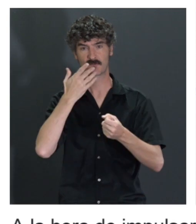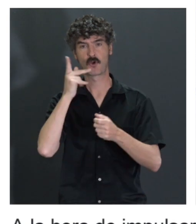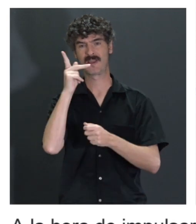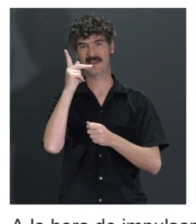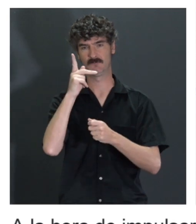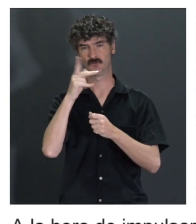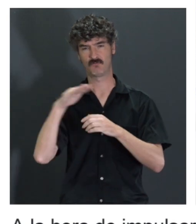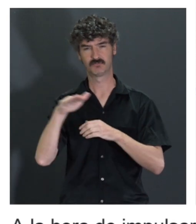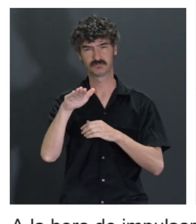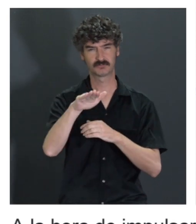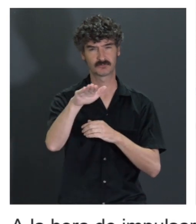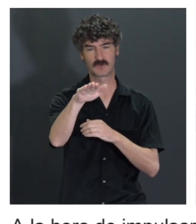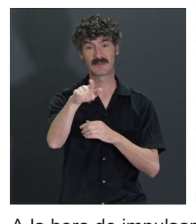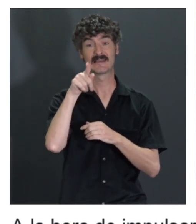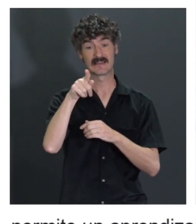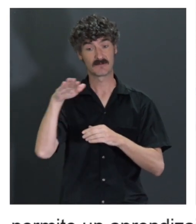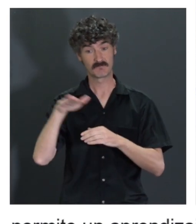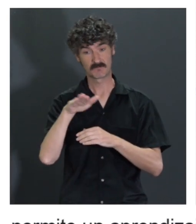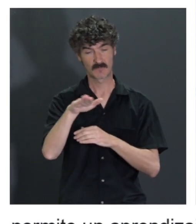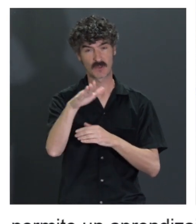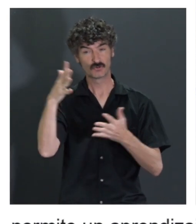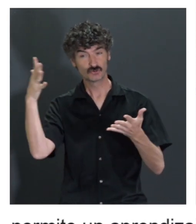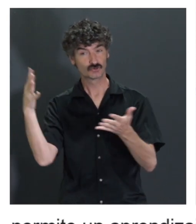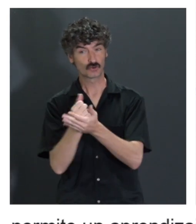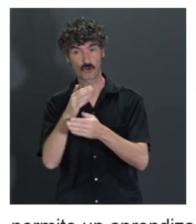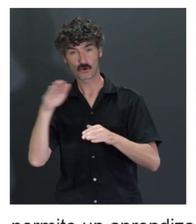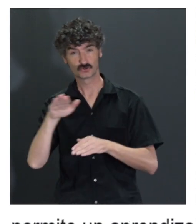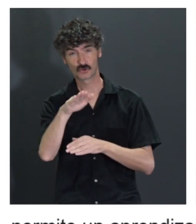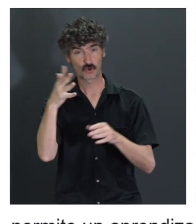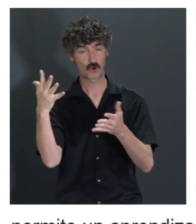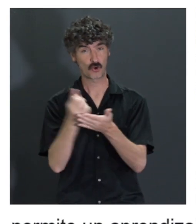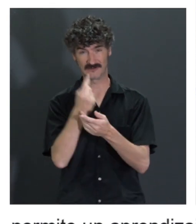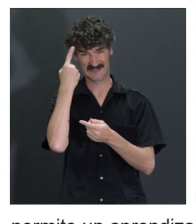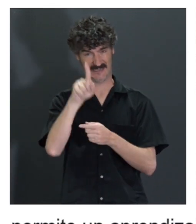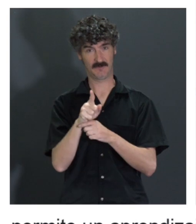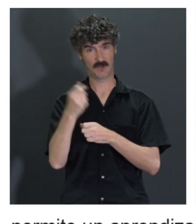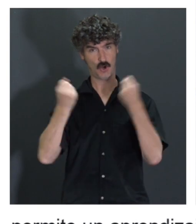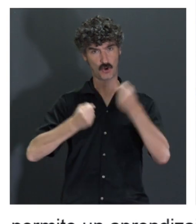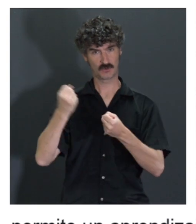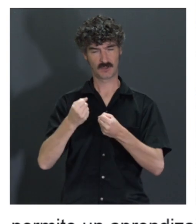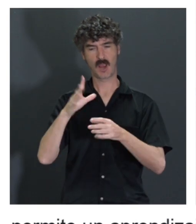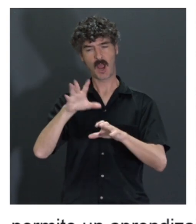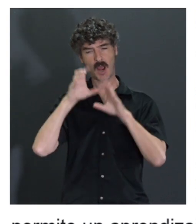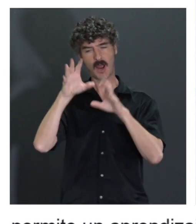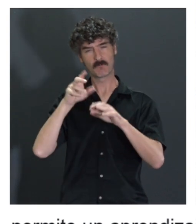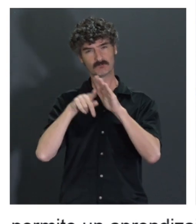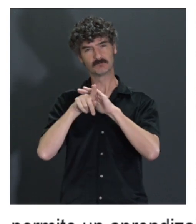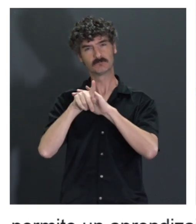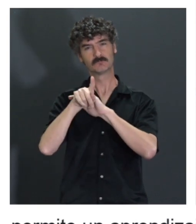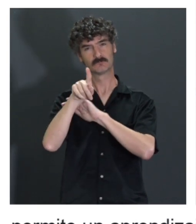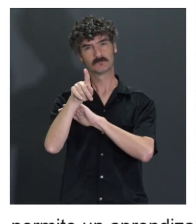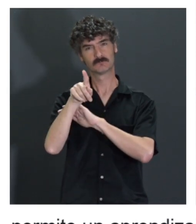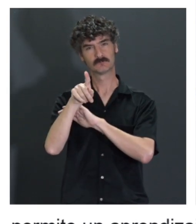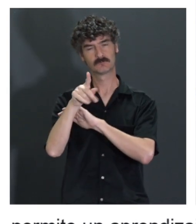vehículo, kilómetro que aprende toda la flota de vehículos, con lo cual el aprendizaje, sí, y